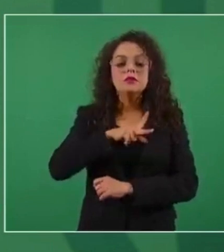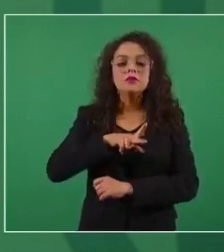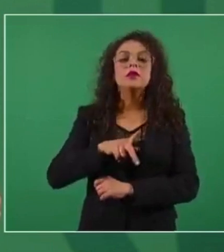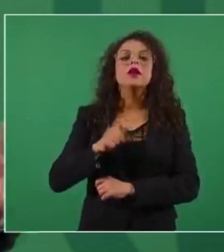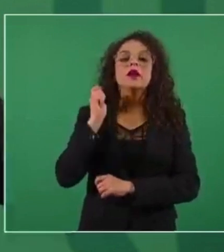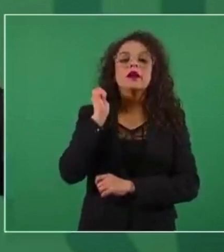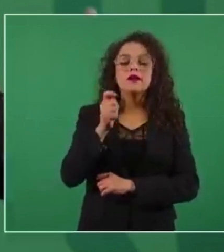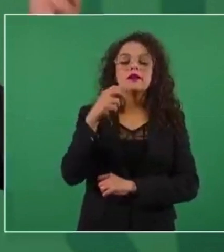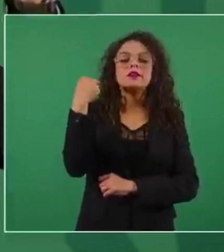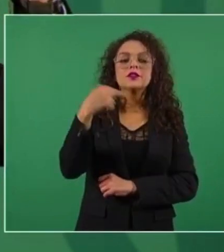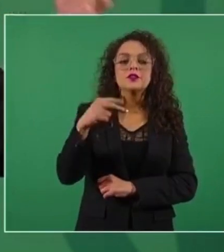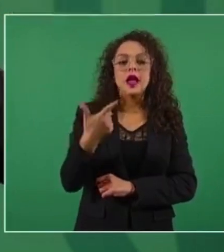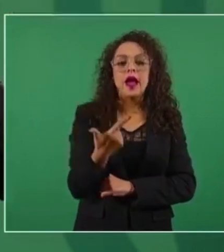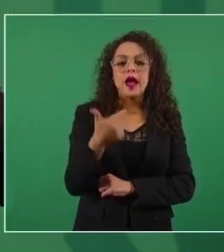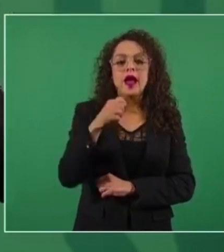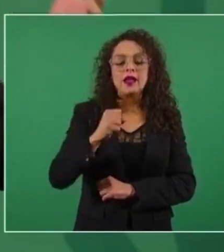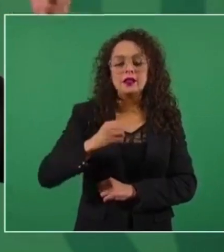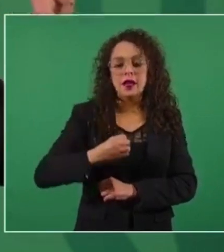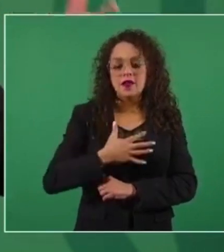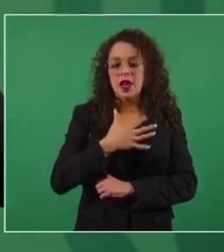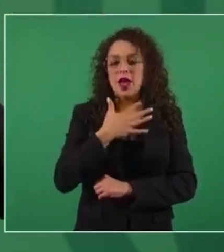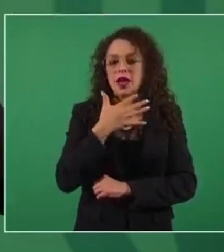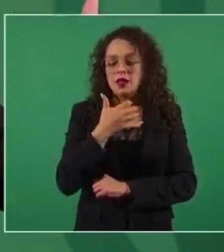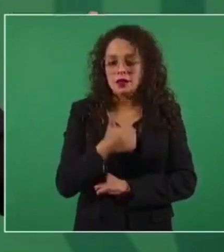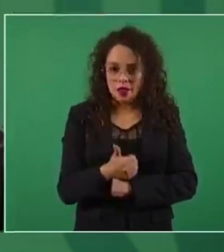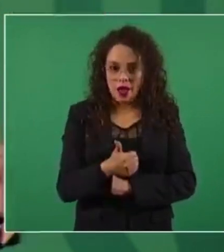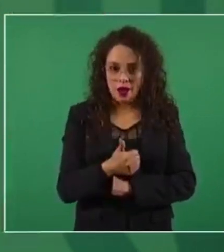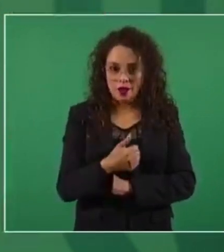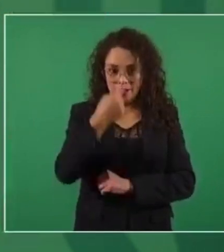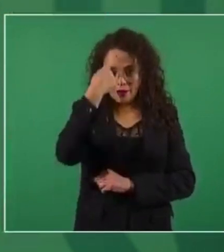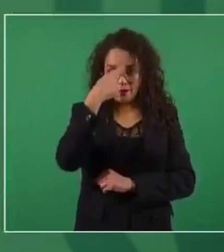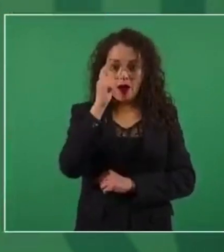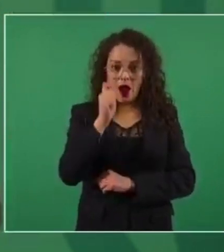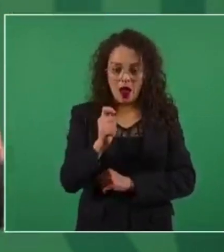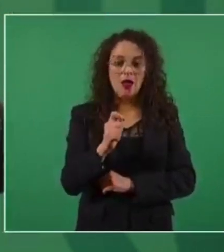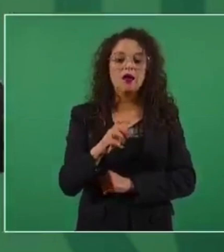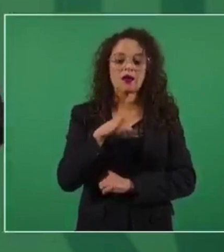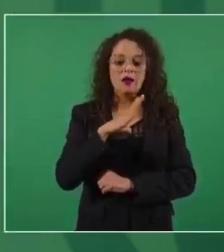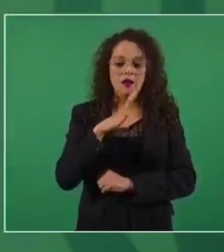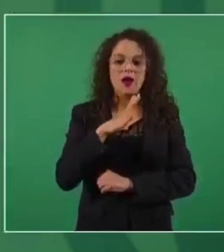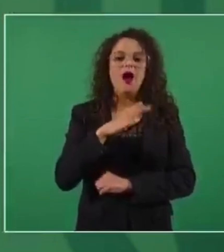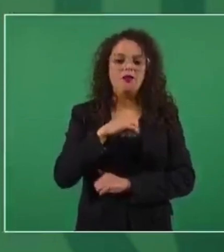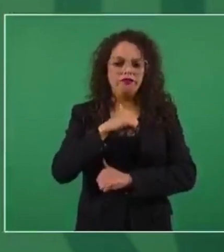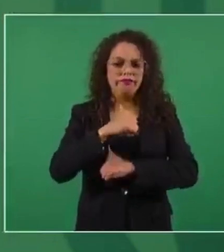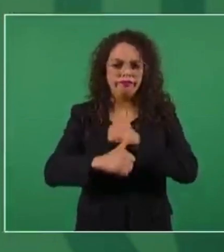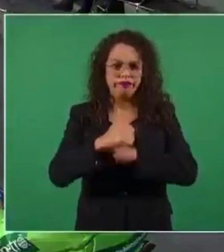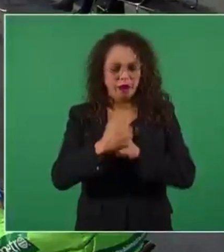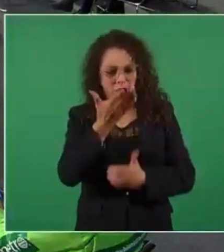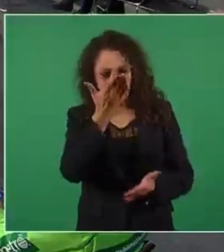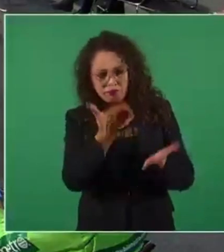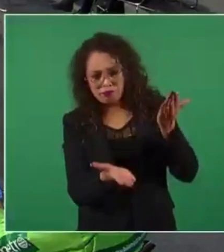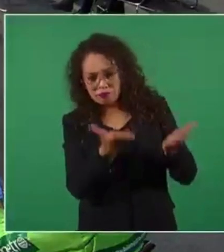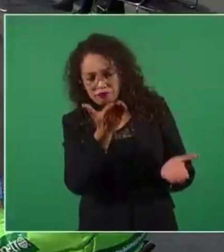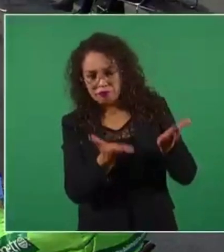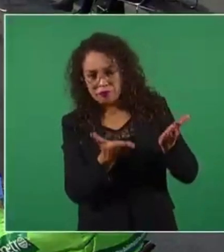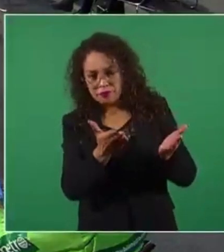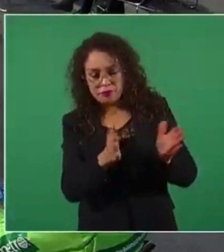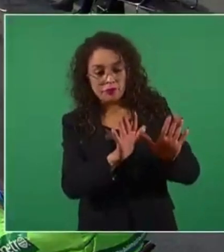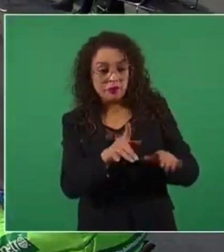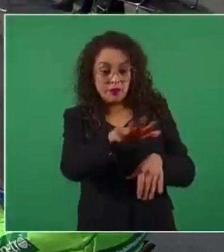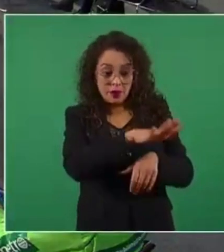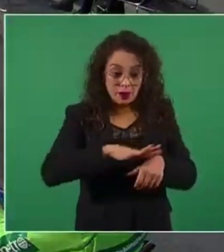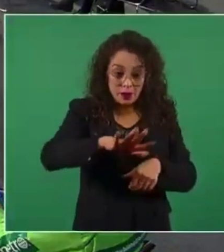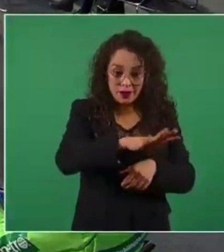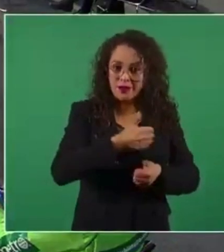para que haya competencia. Bueno, ya los distribuidores aceptaron,